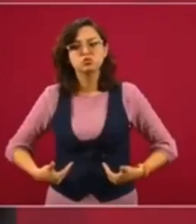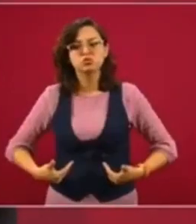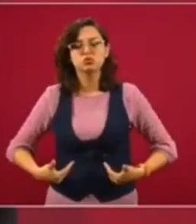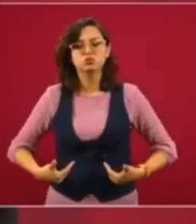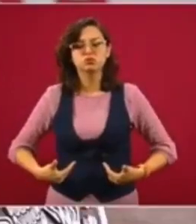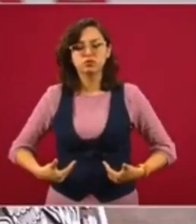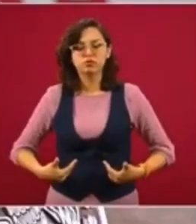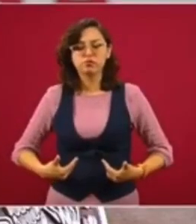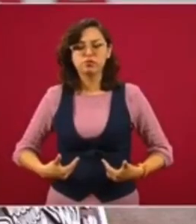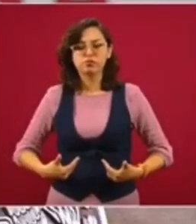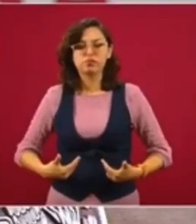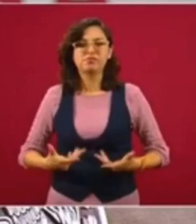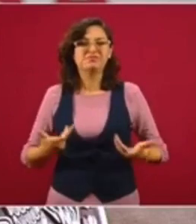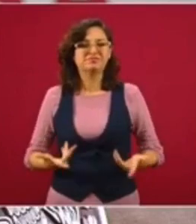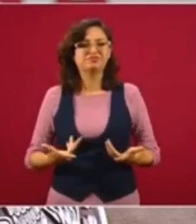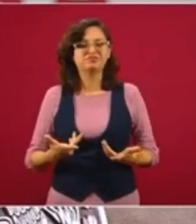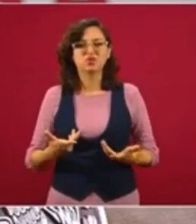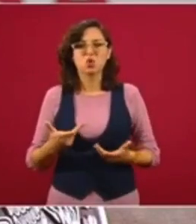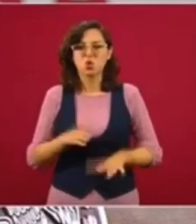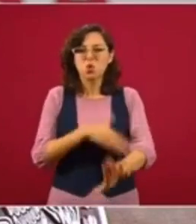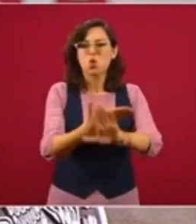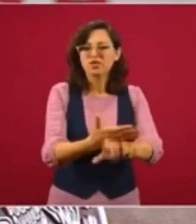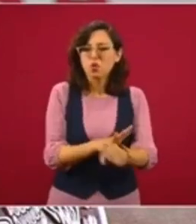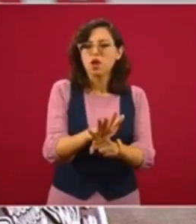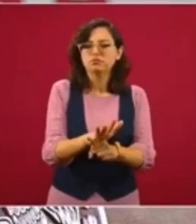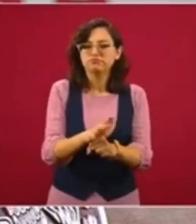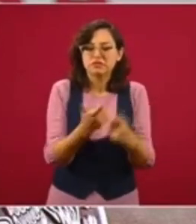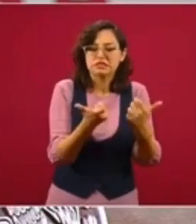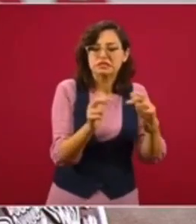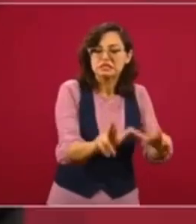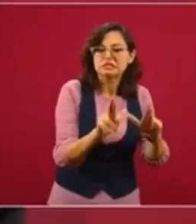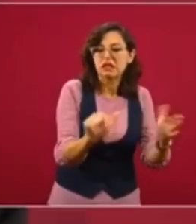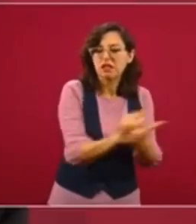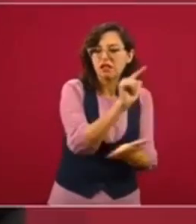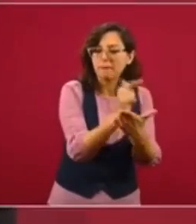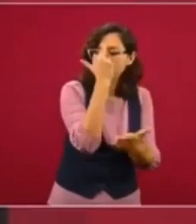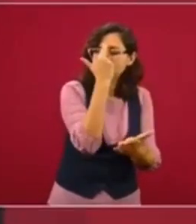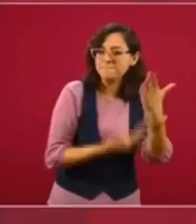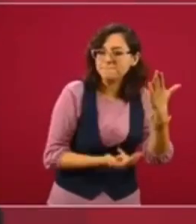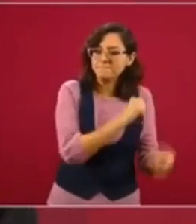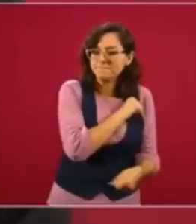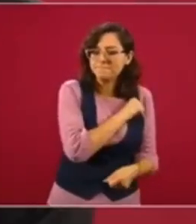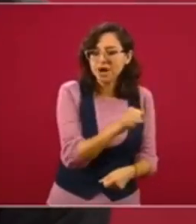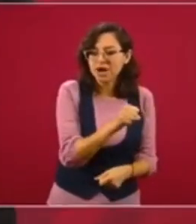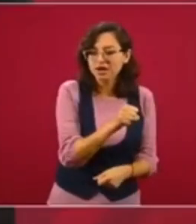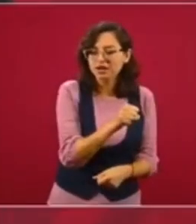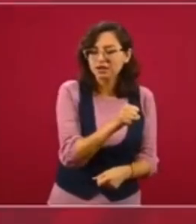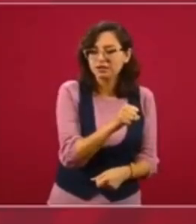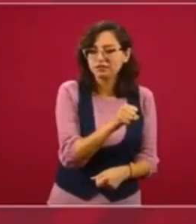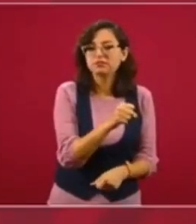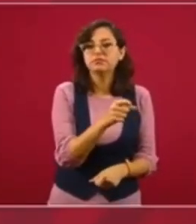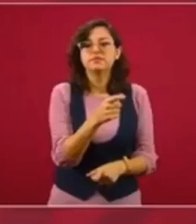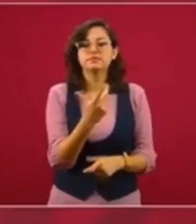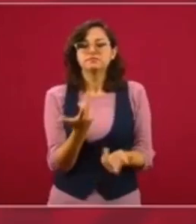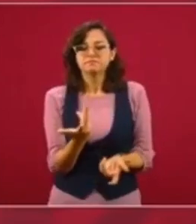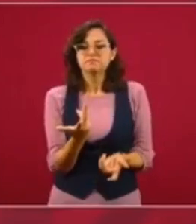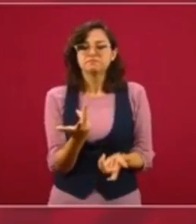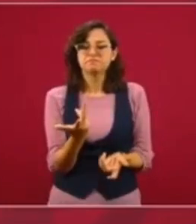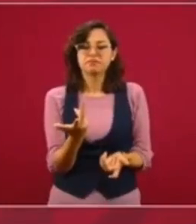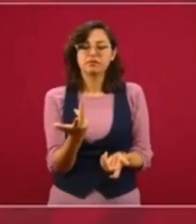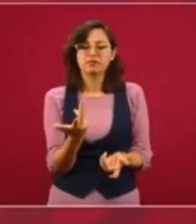estoy en contra de la riqueza mala vida, de los que utilizan